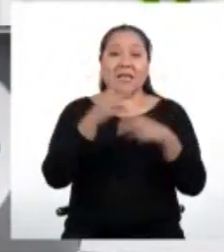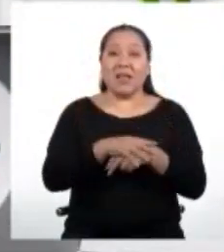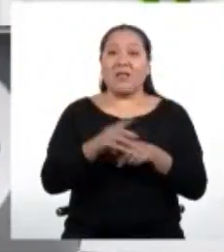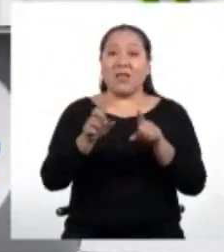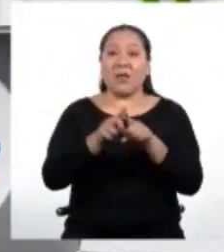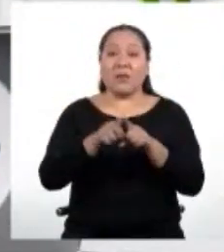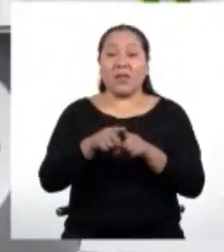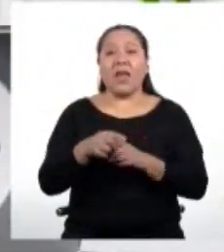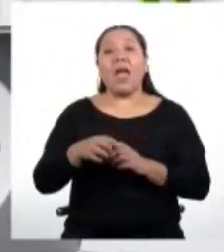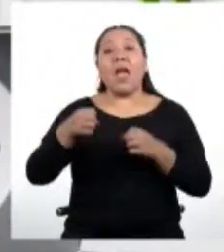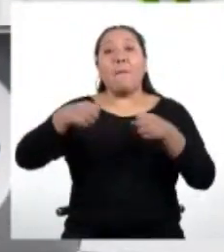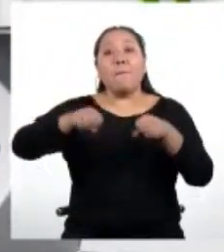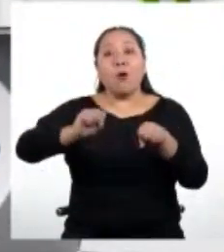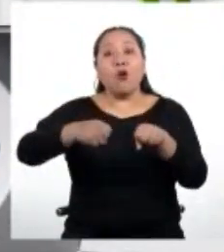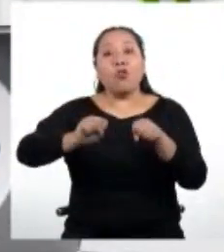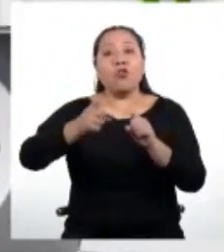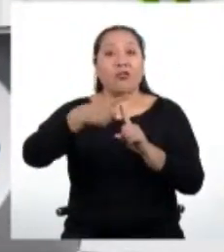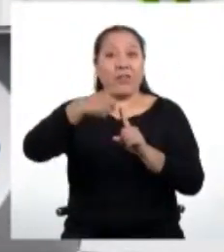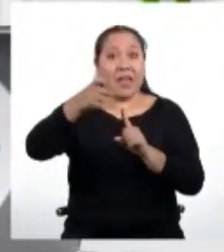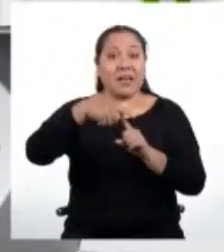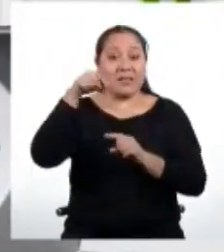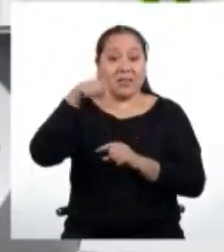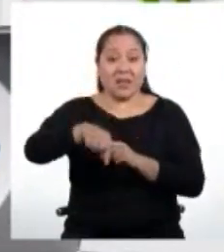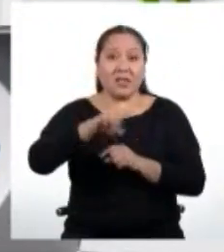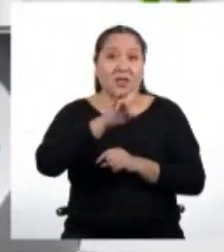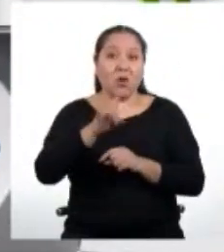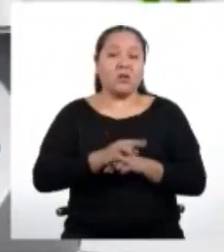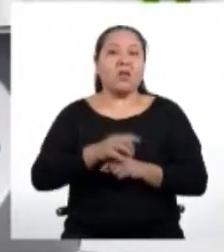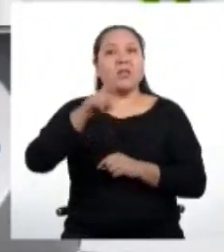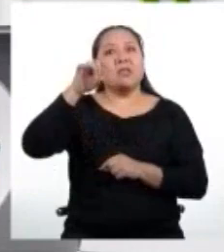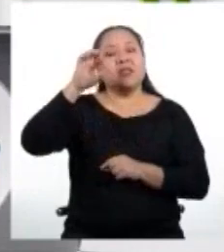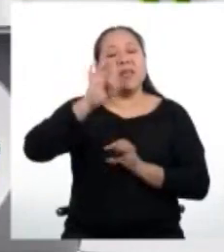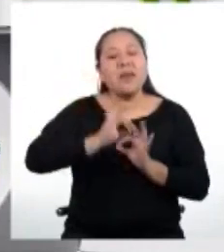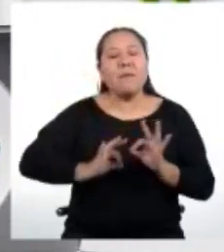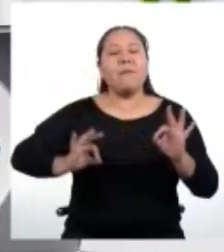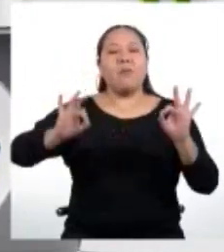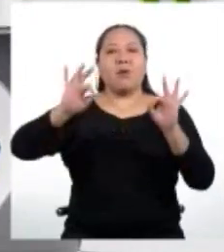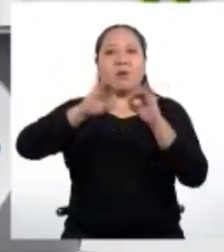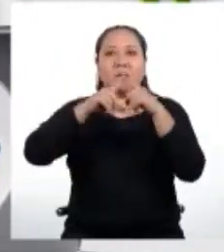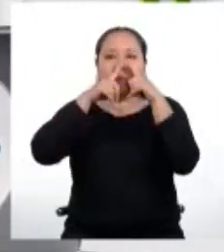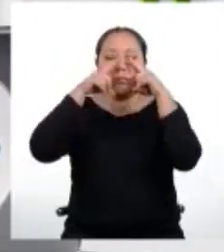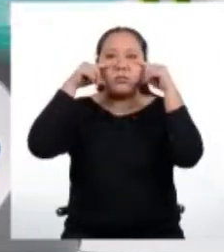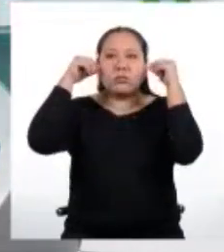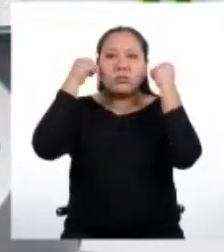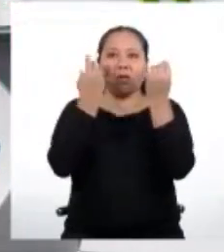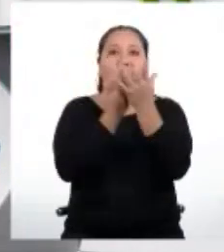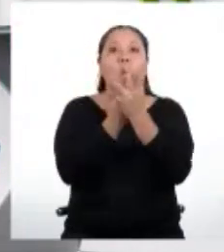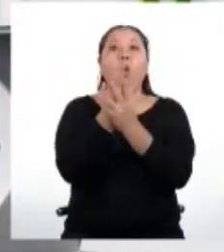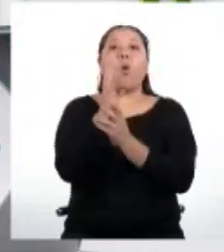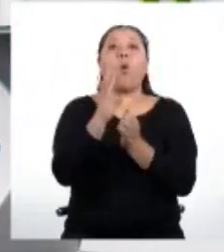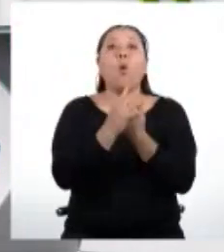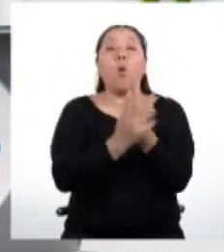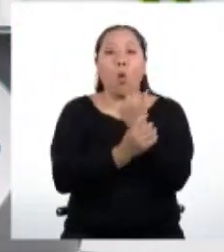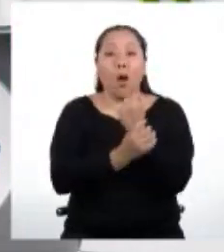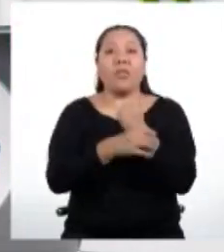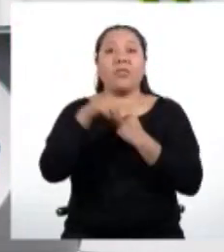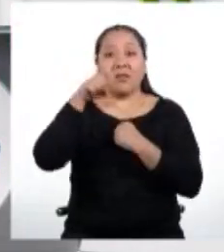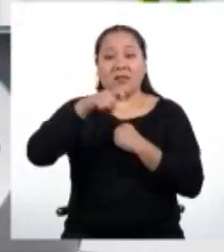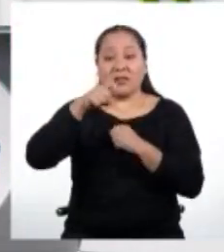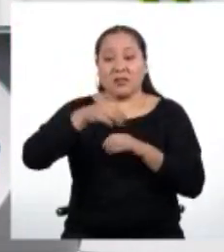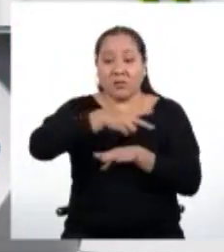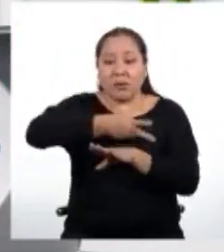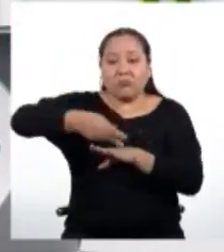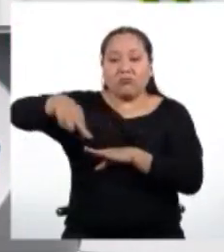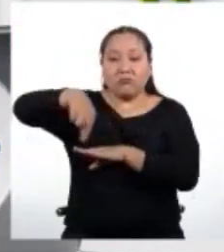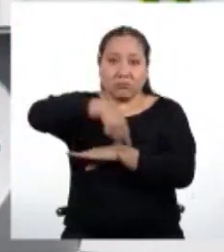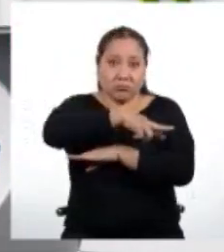vehículo de transporte público, es muy importante el uso de mascarillas y guantes si las utilizamos para desplazarnos en estos momentos complicados de pandemia. Bien,